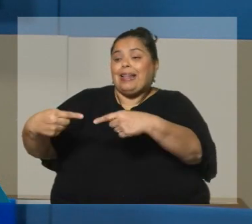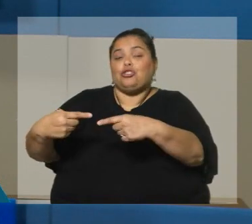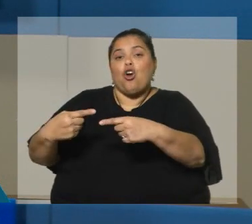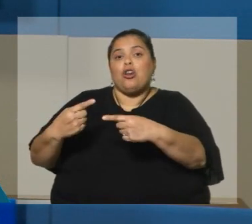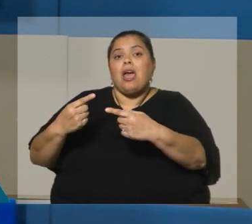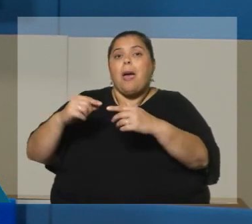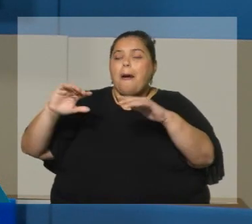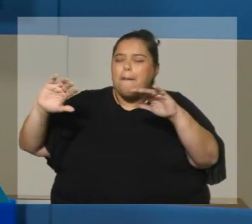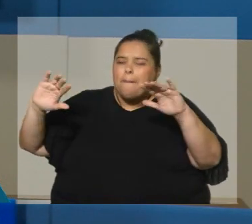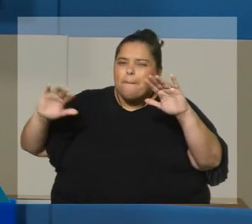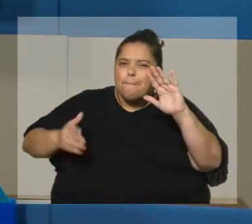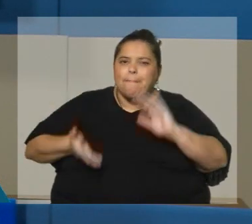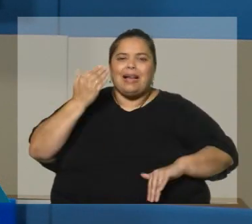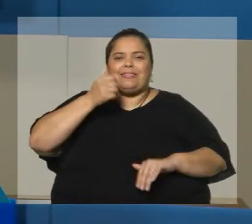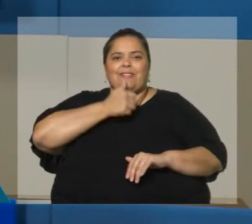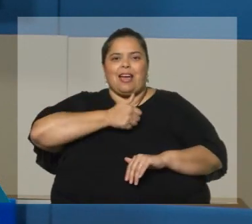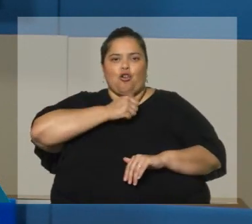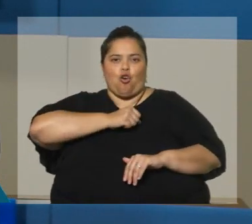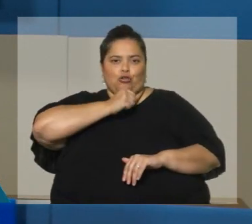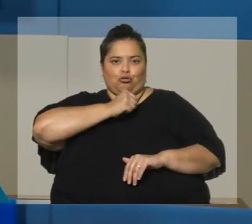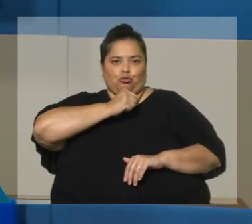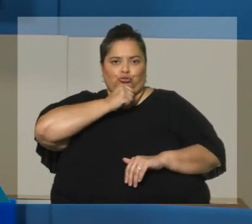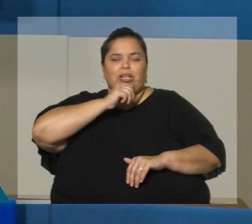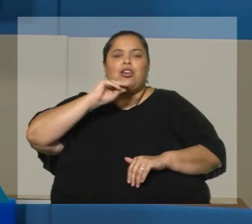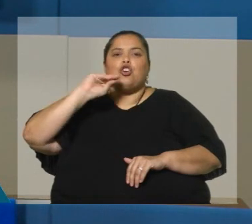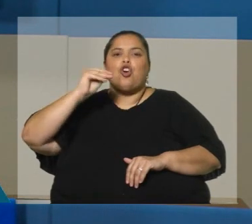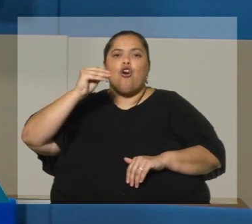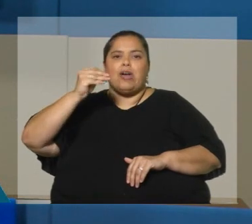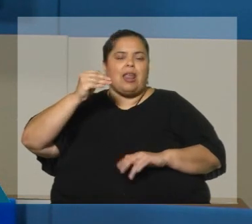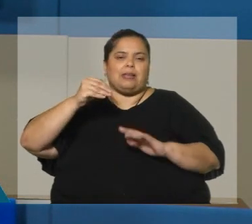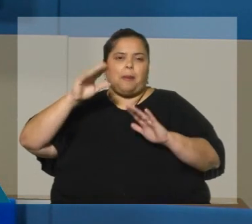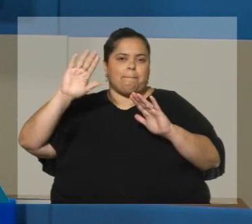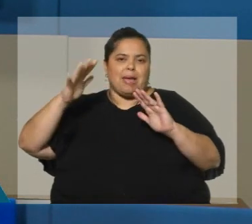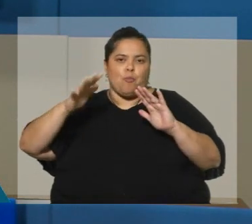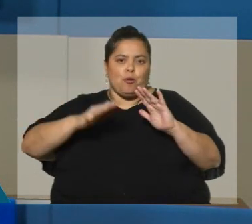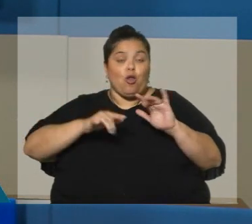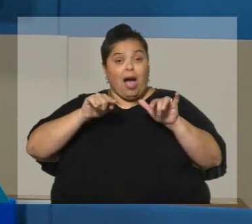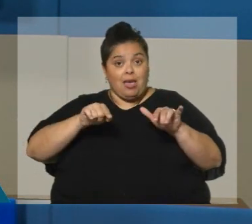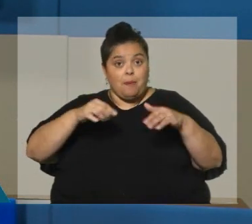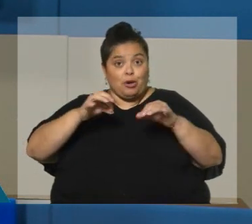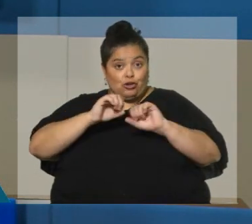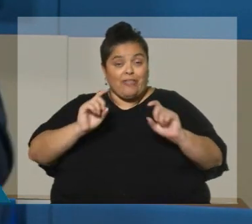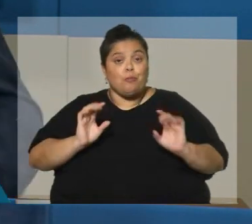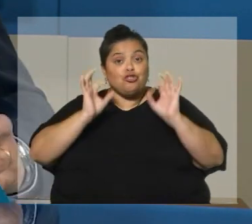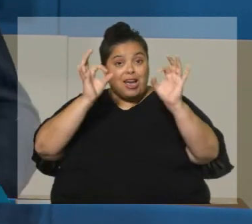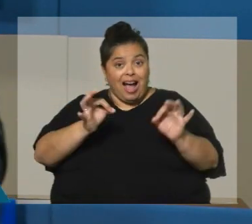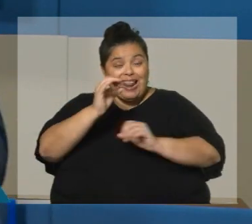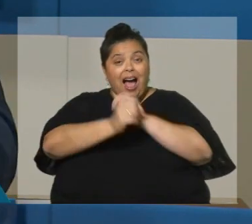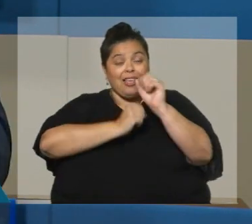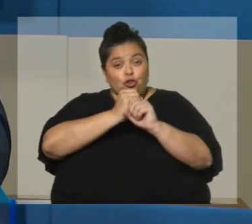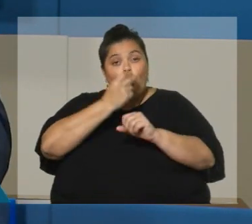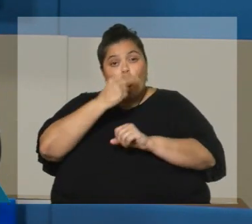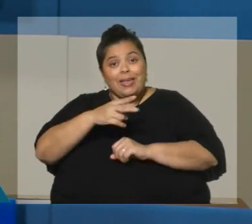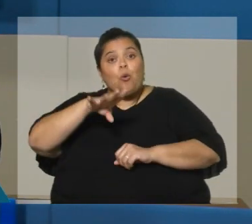cada vez menos. Es decir, 2040 marca ese quiebre. Bueno. Por eso hay que llegar a 2040 con el sistema